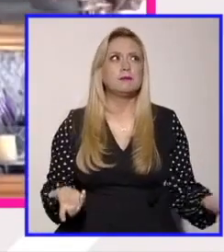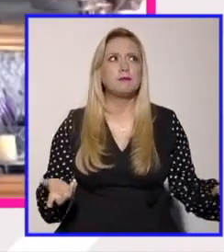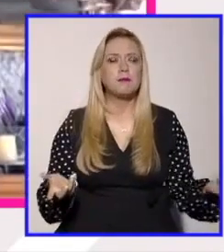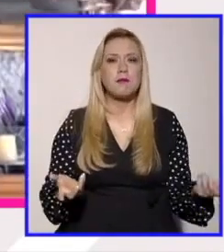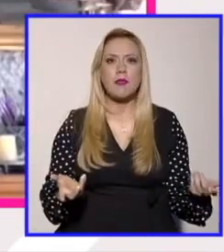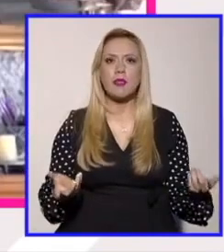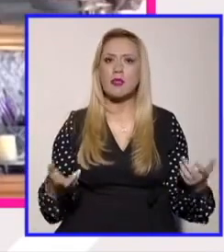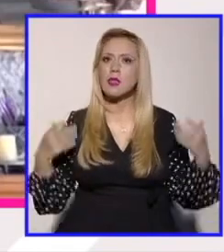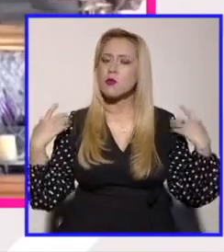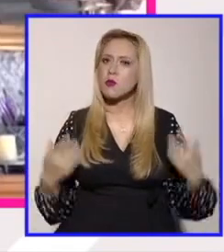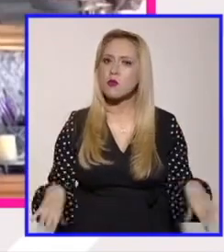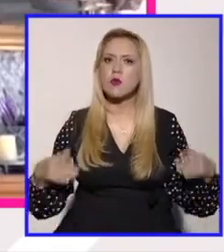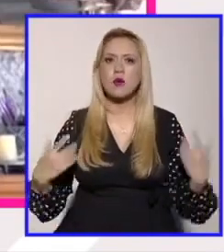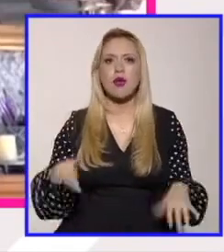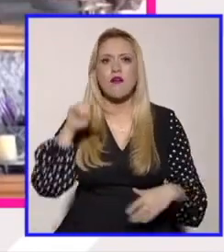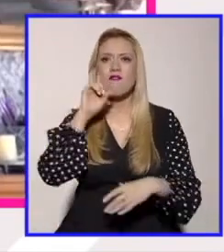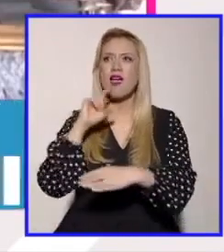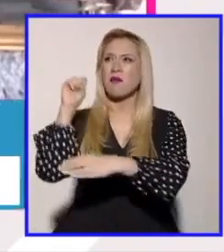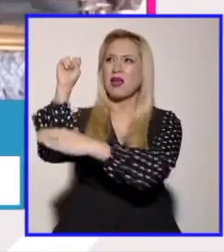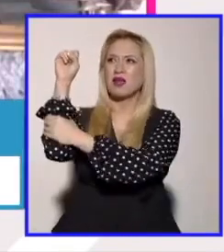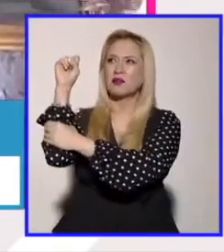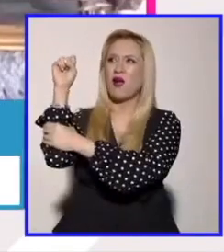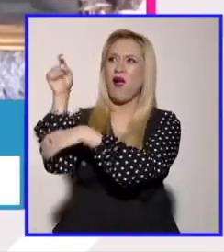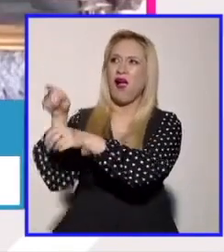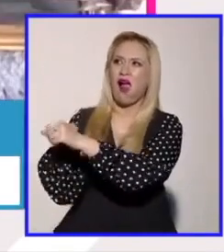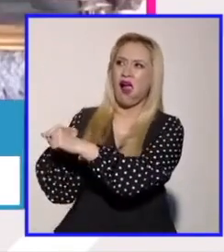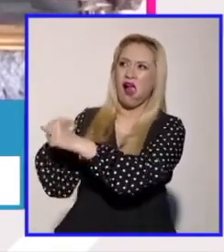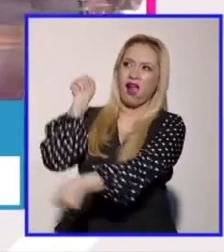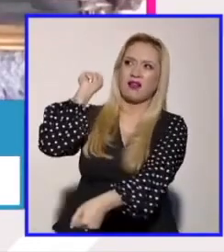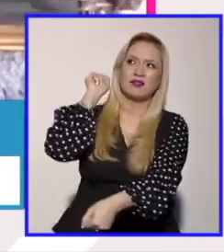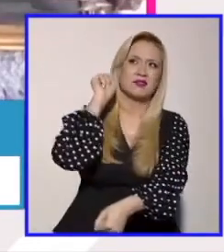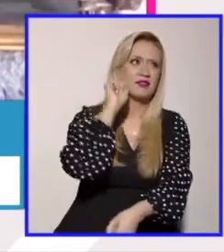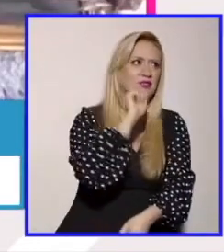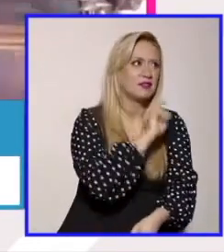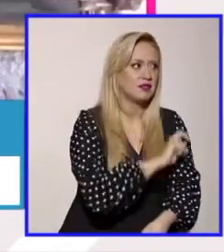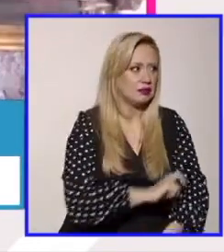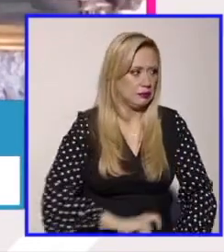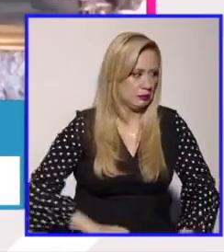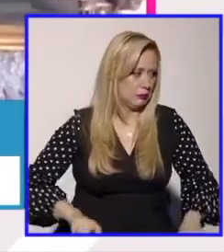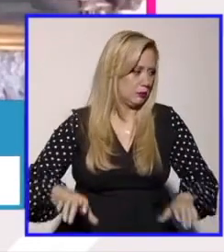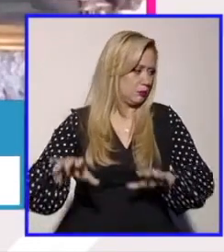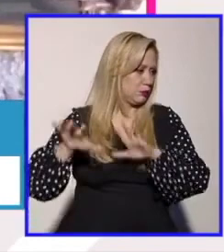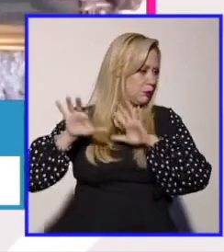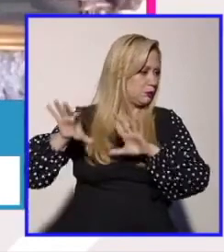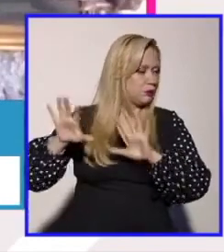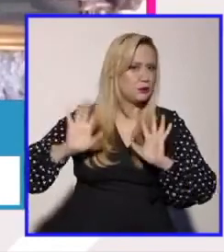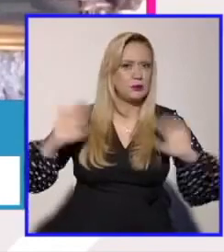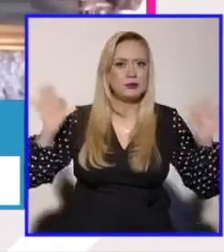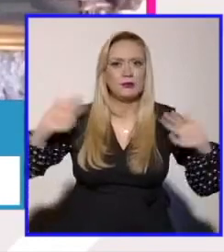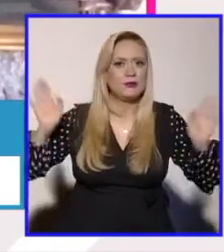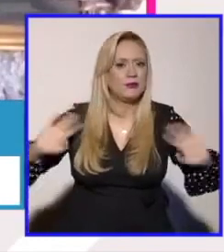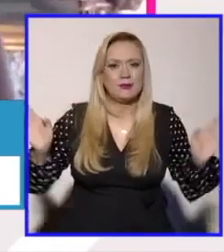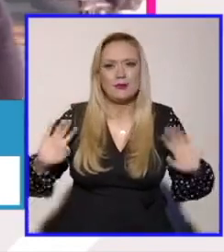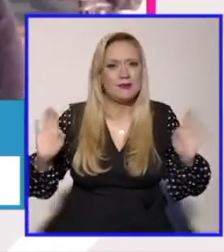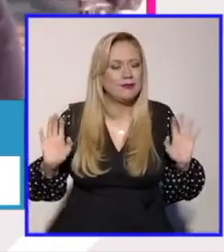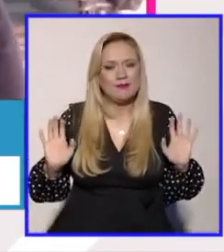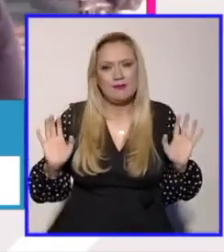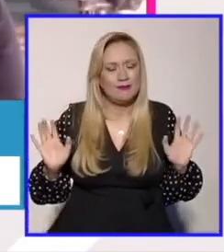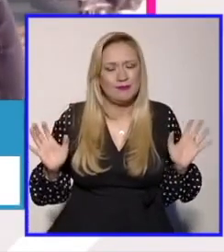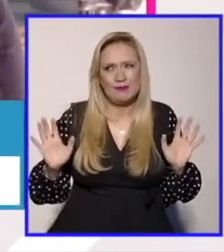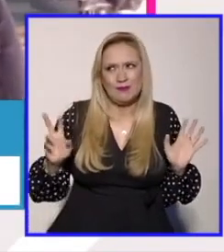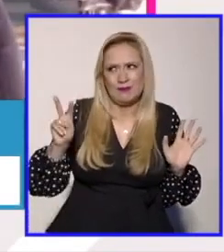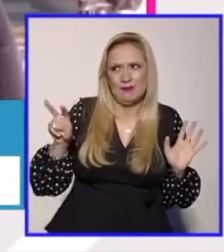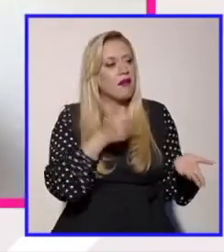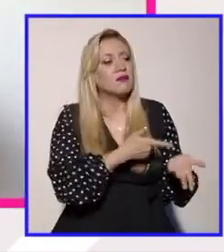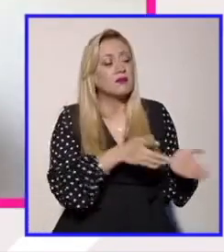escapada del feminismo de repente decían que ya no me encuentro aquí jime ¿cómo